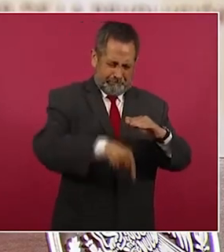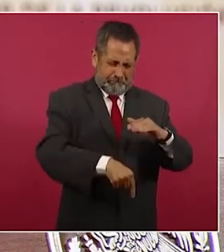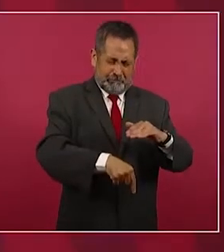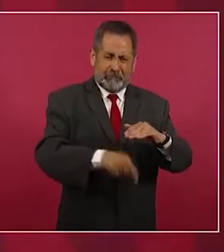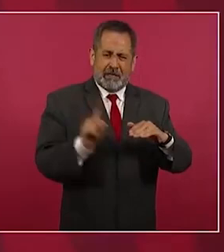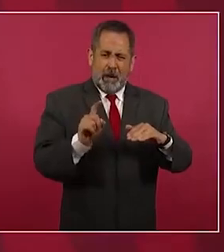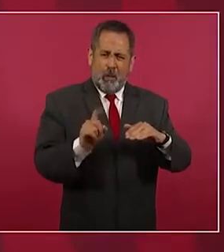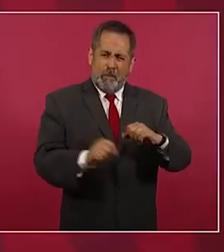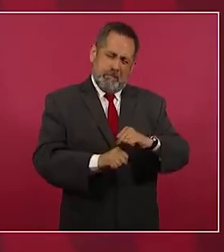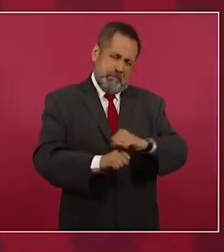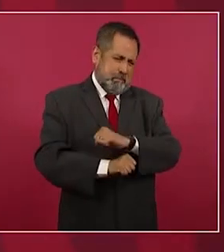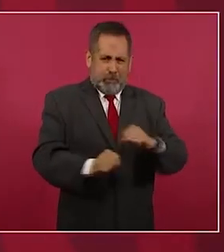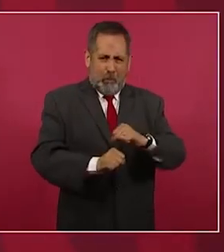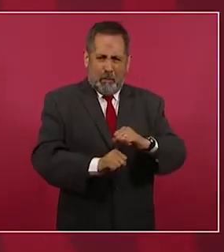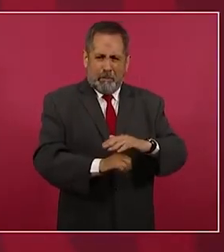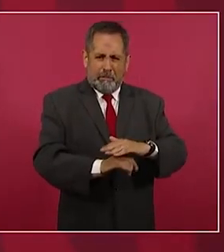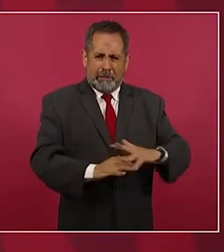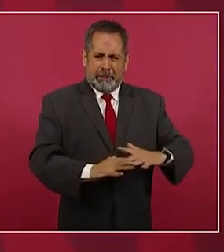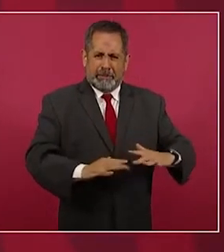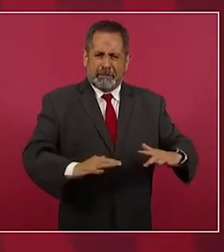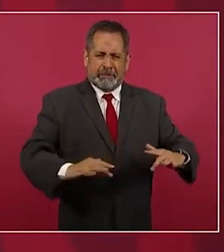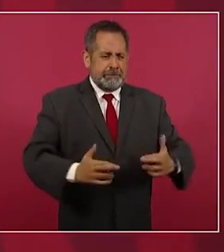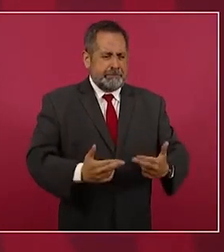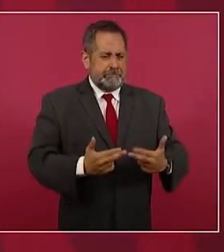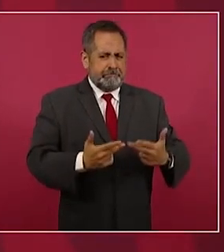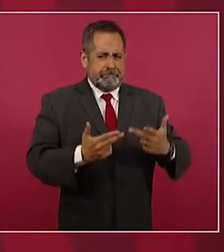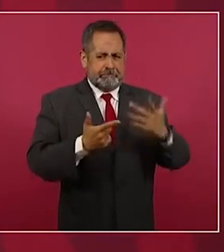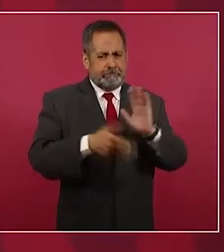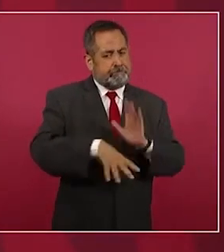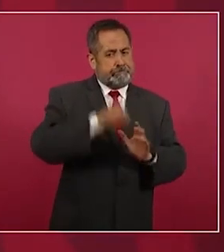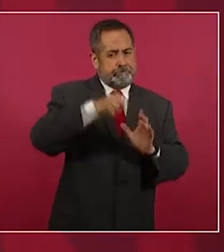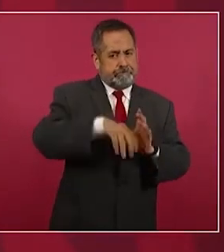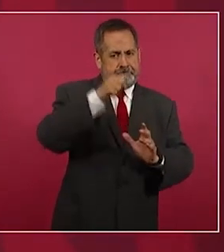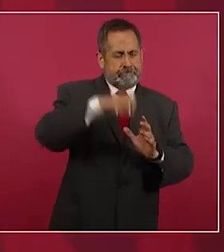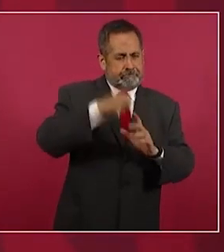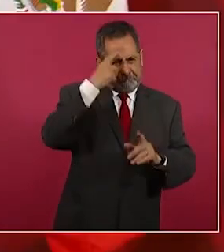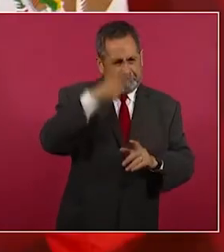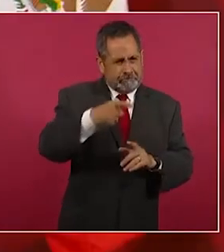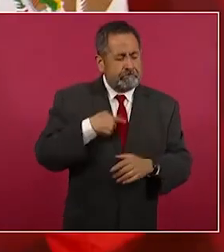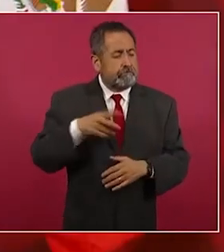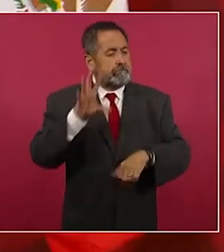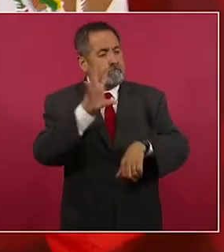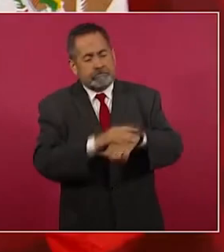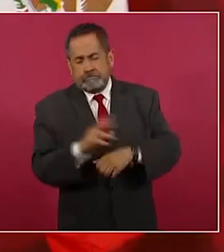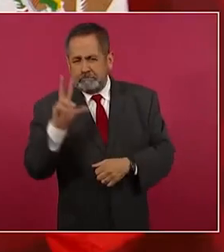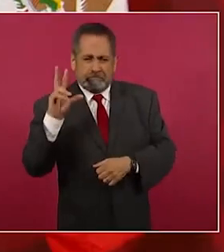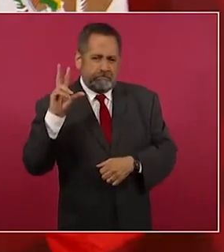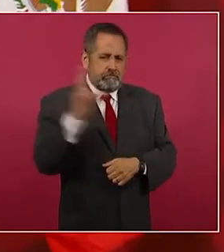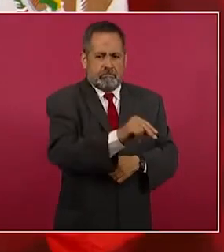extracción de energéticos,